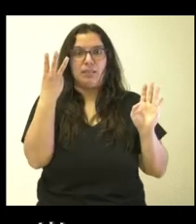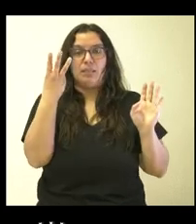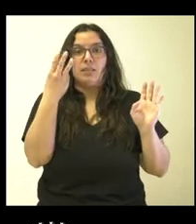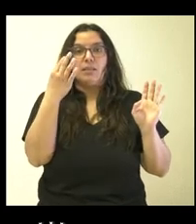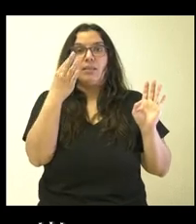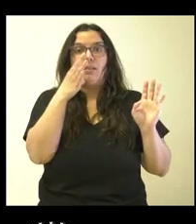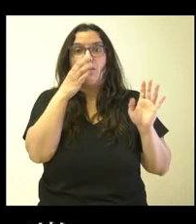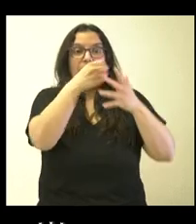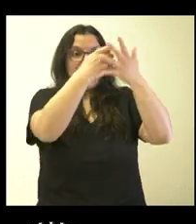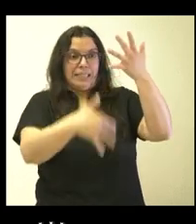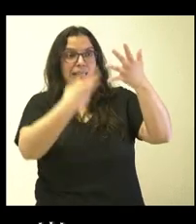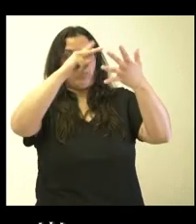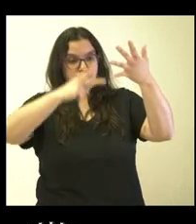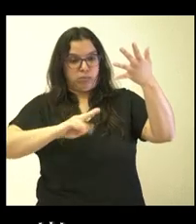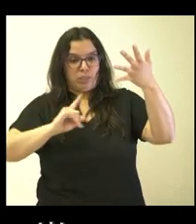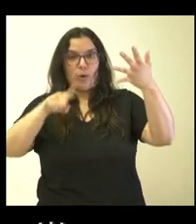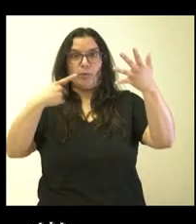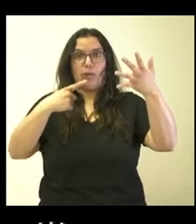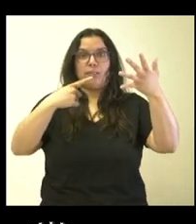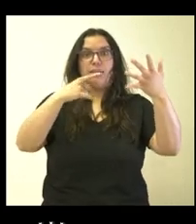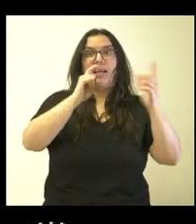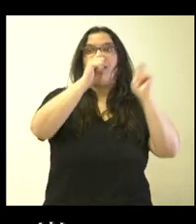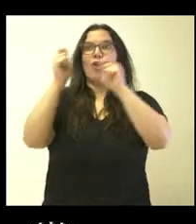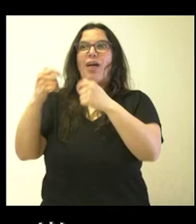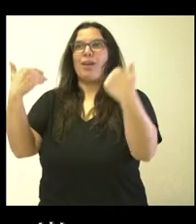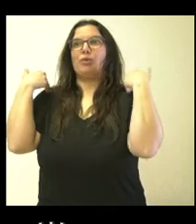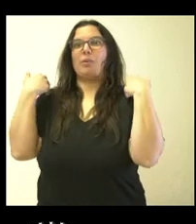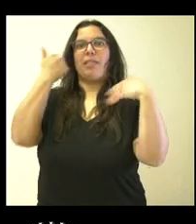en las listas, si luego no llegan a los puestos de cabeza, ¿qué sentido tiene?